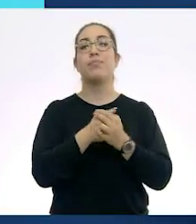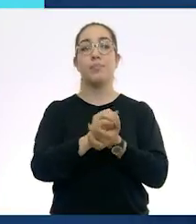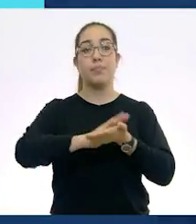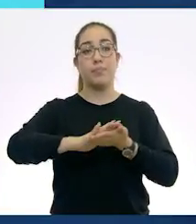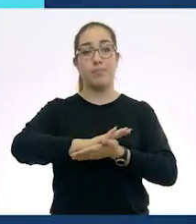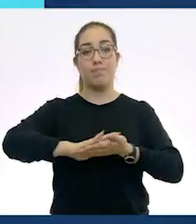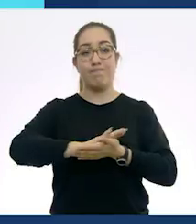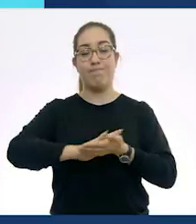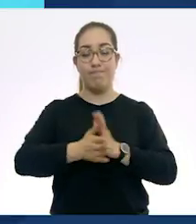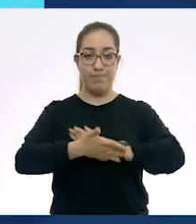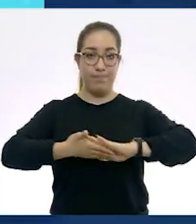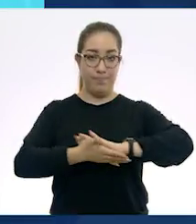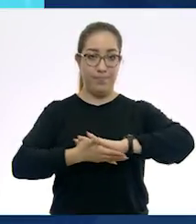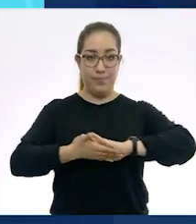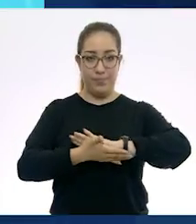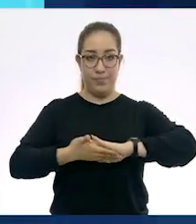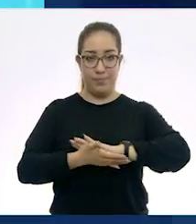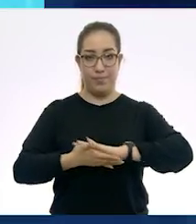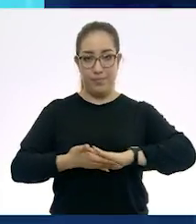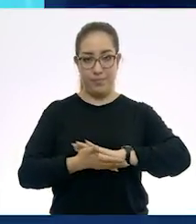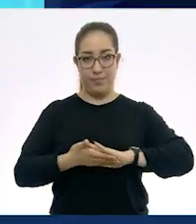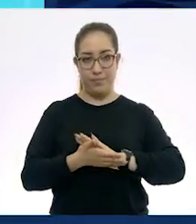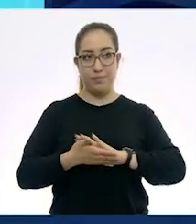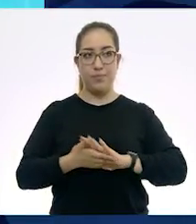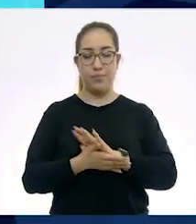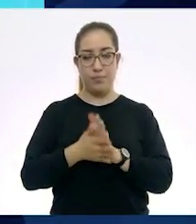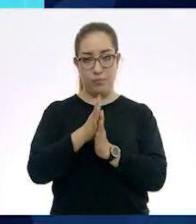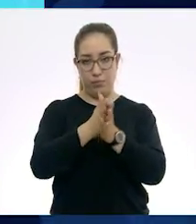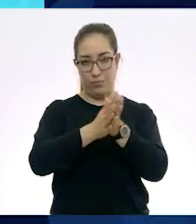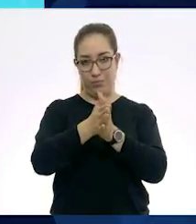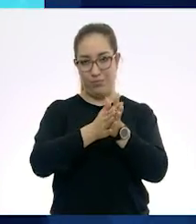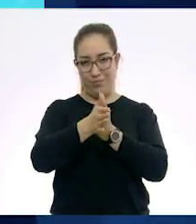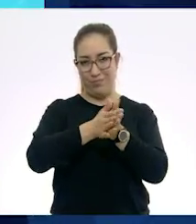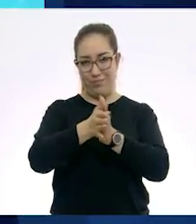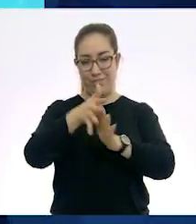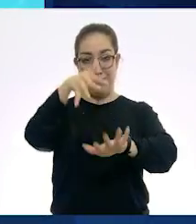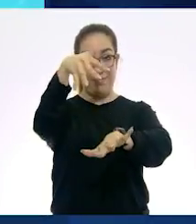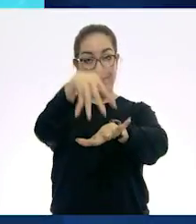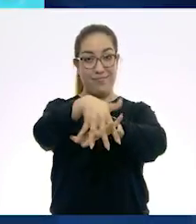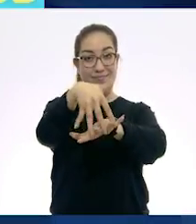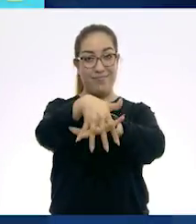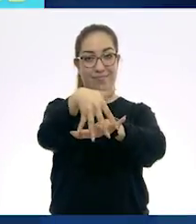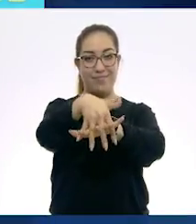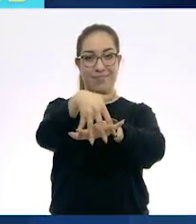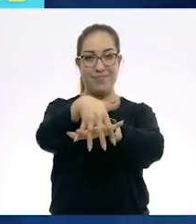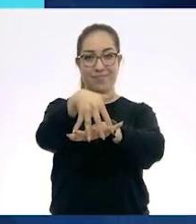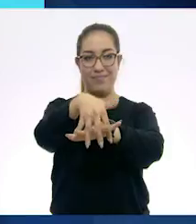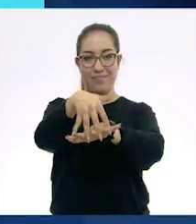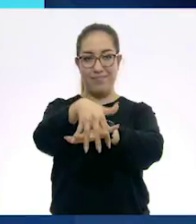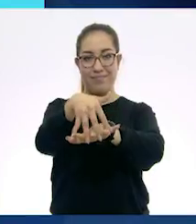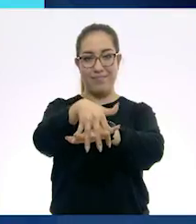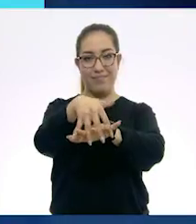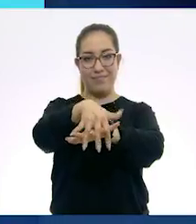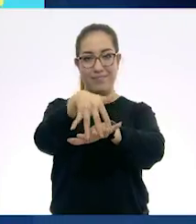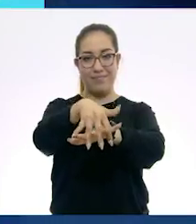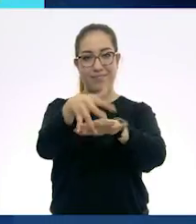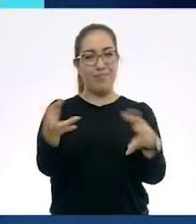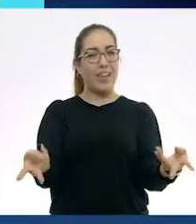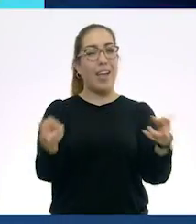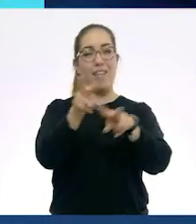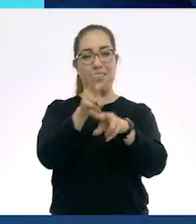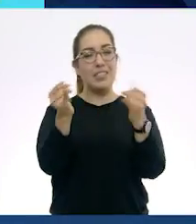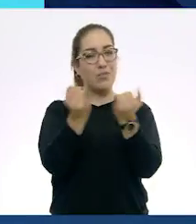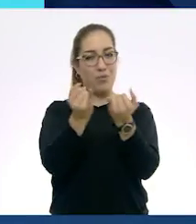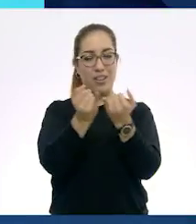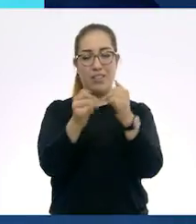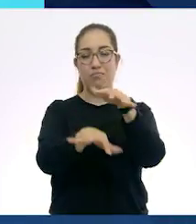una con la otra. Ahora, frota la palma de una de tus manos contra el dorso de la otra entrelazando los dedos. Repite lo mismo